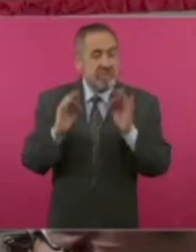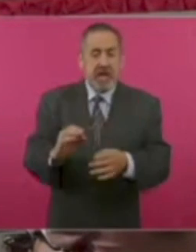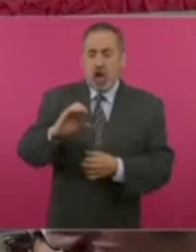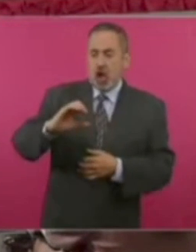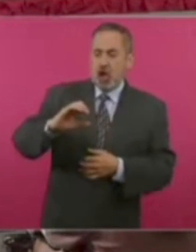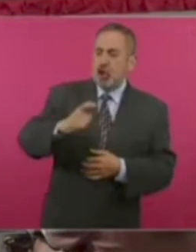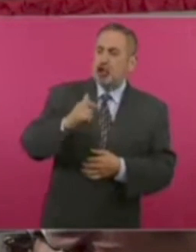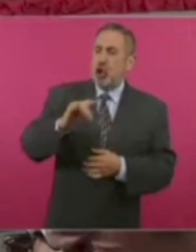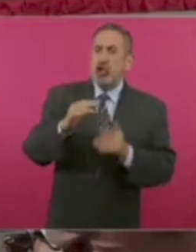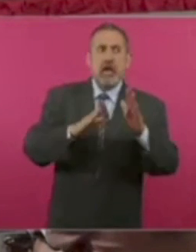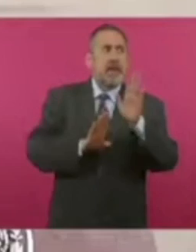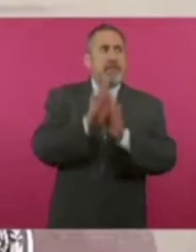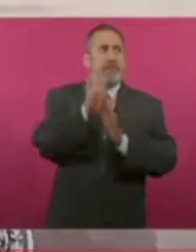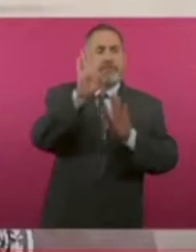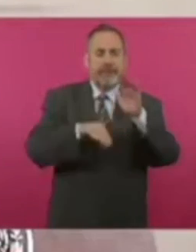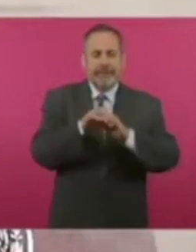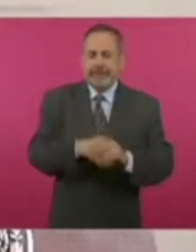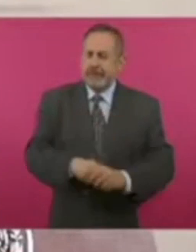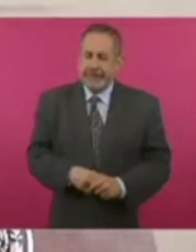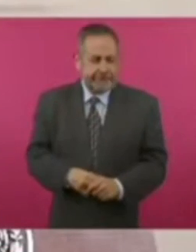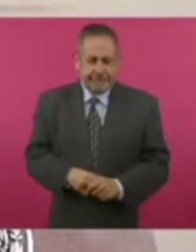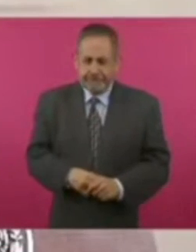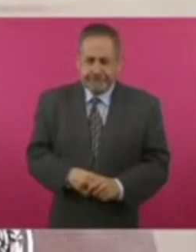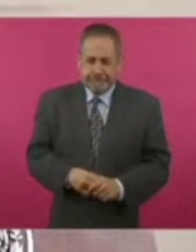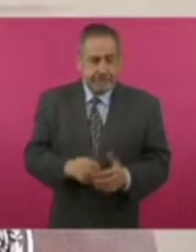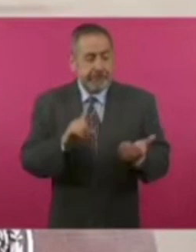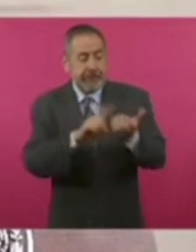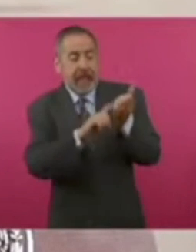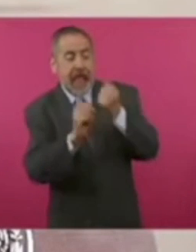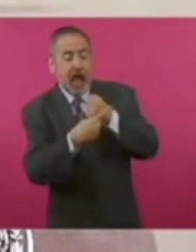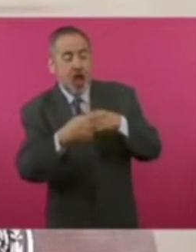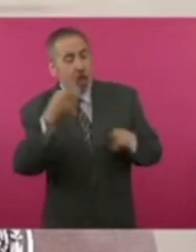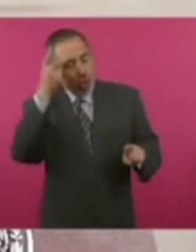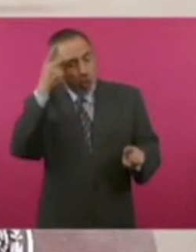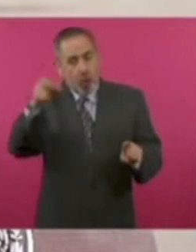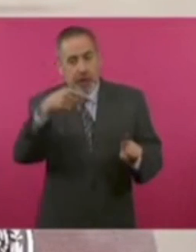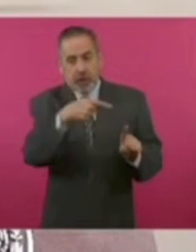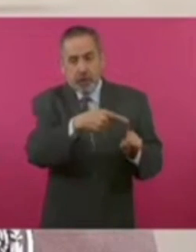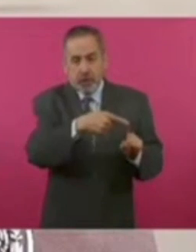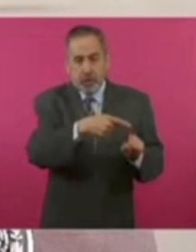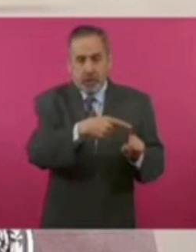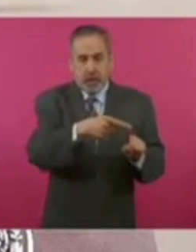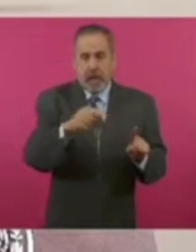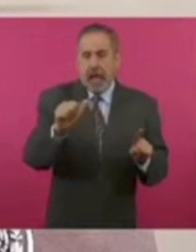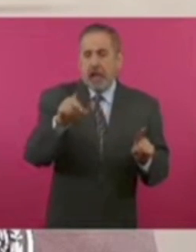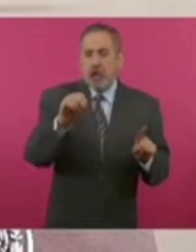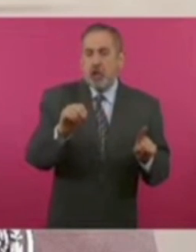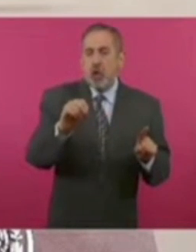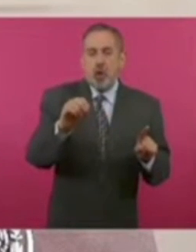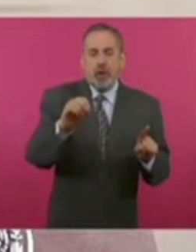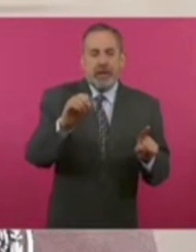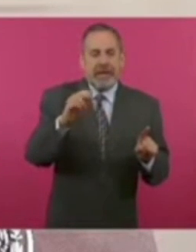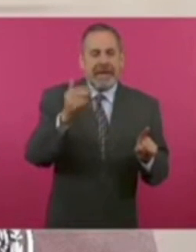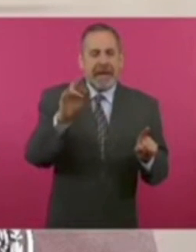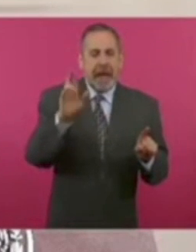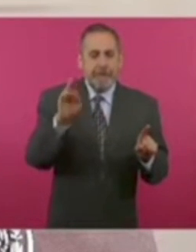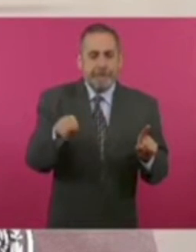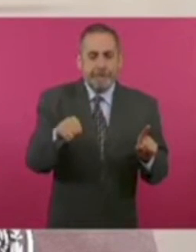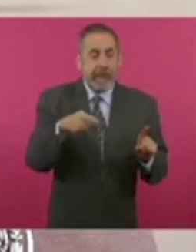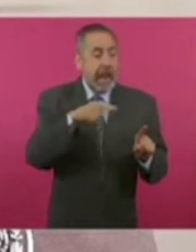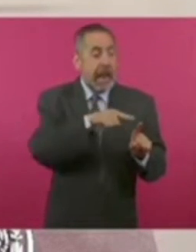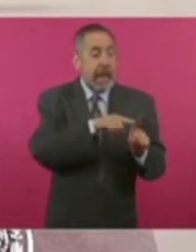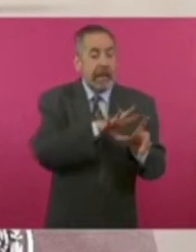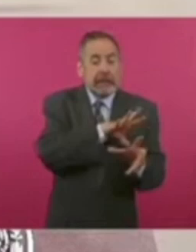gente no sabe es que uno de los dueños de México Elige, cuyo nombre es Aldo Hiram Campuzano Rivera, acaba de